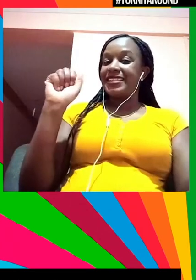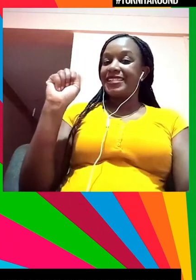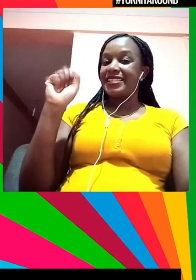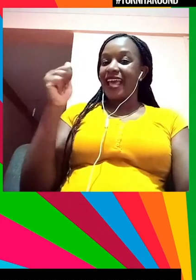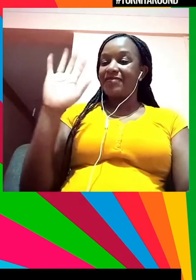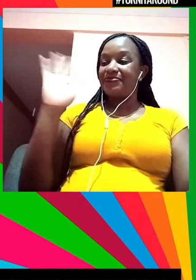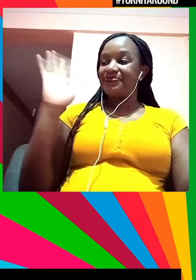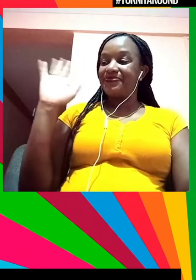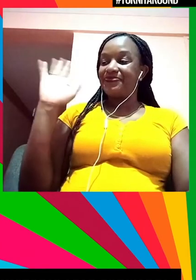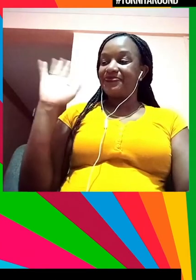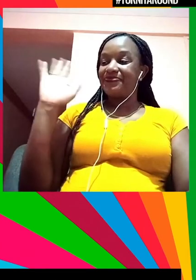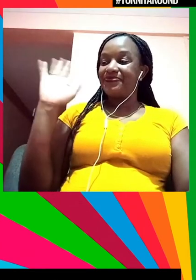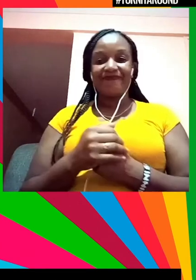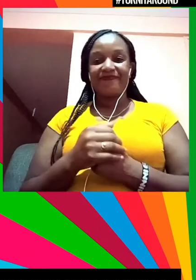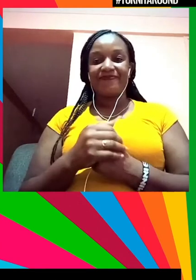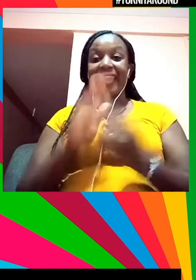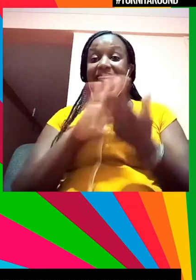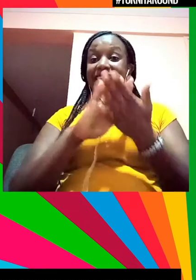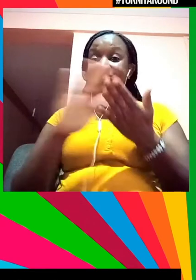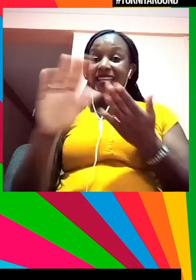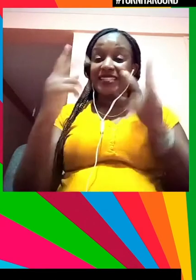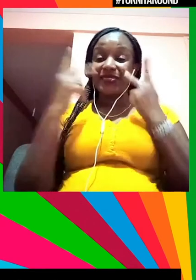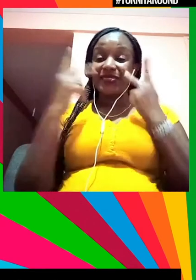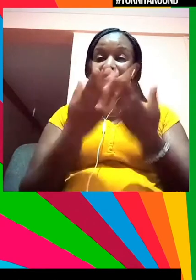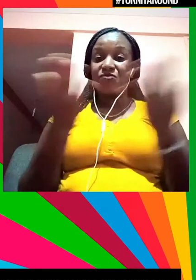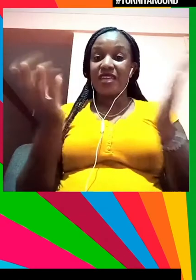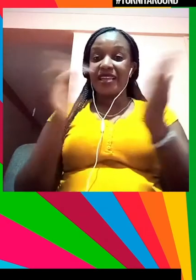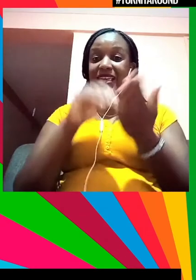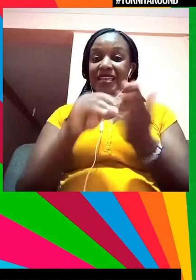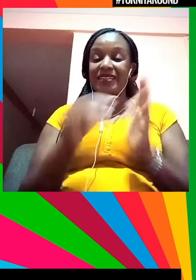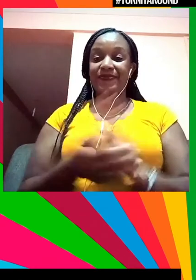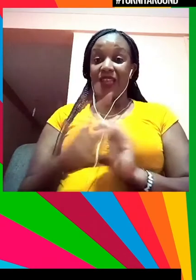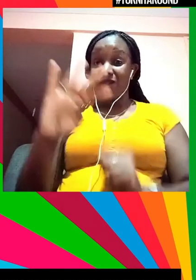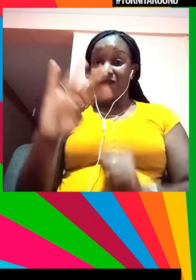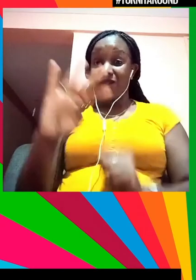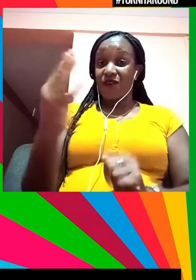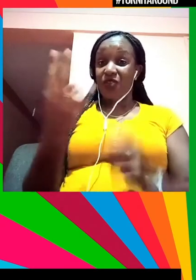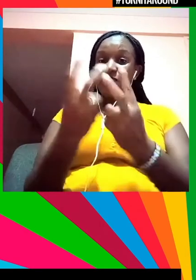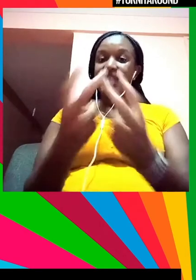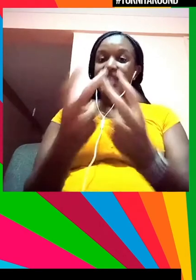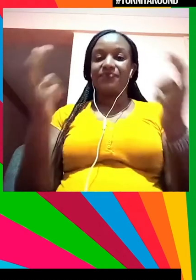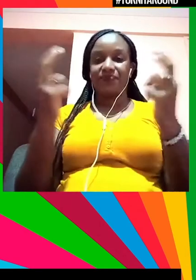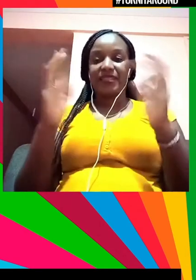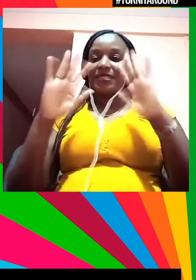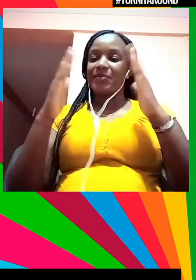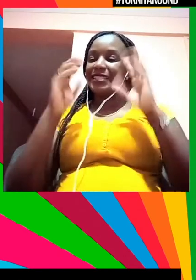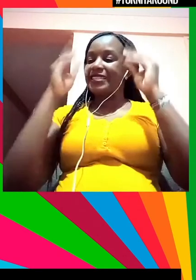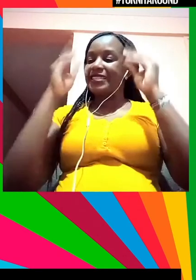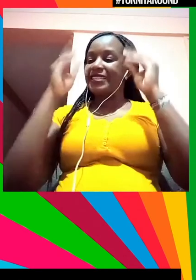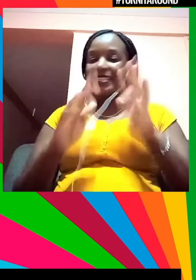Un placer verte. Y nuestro cuarto panelista es el filósofo,